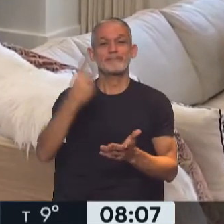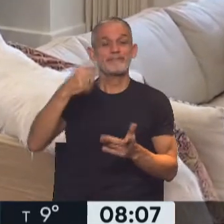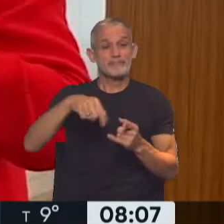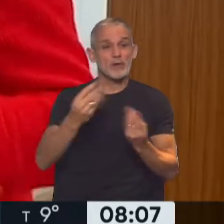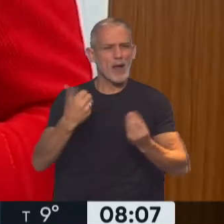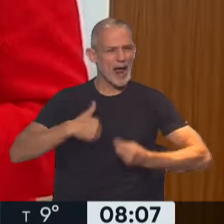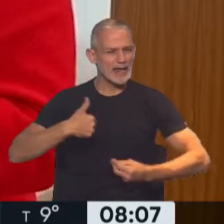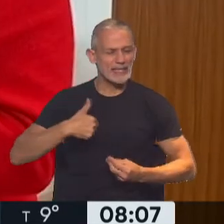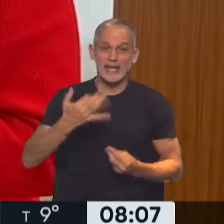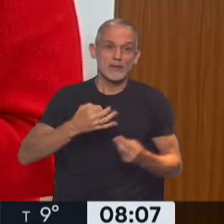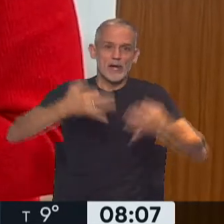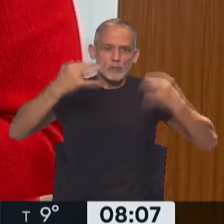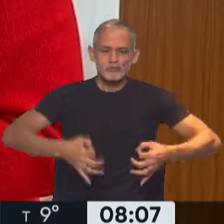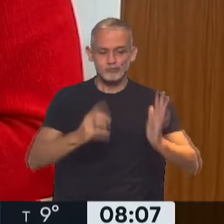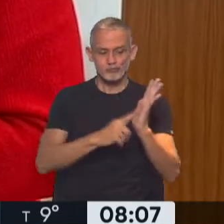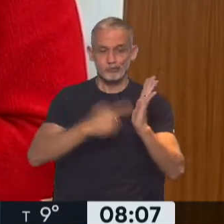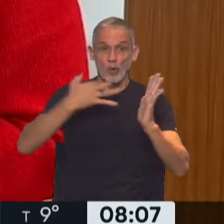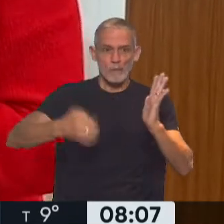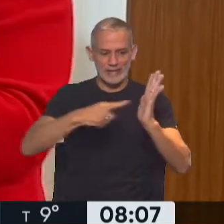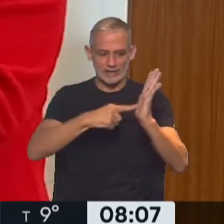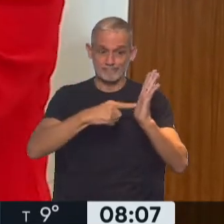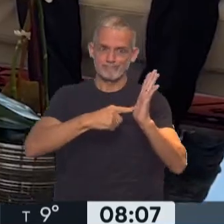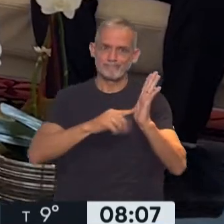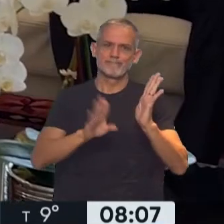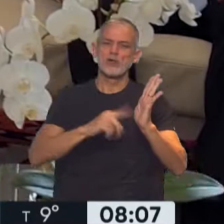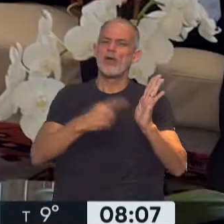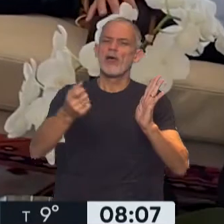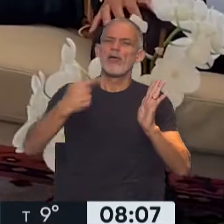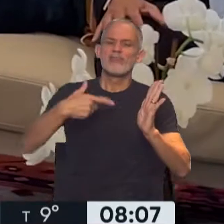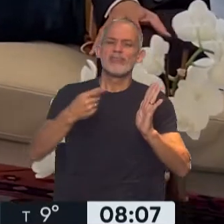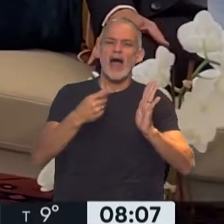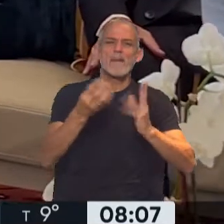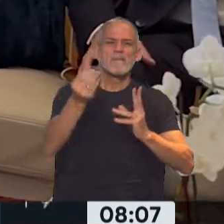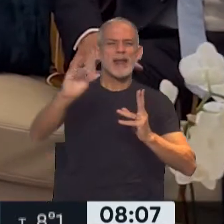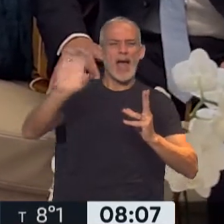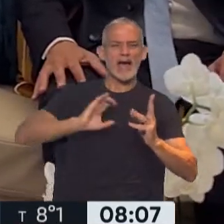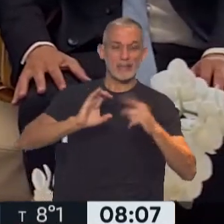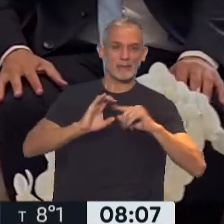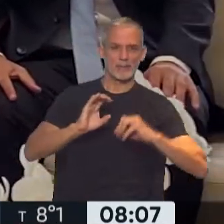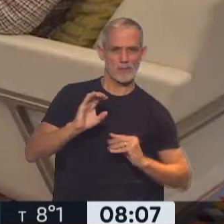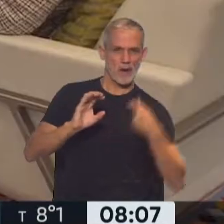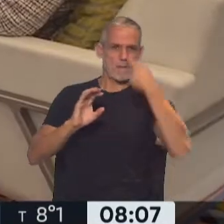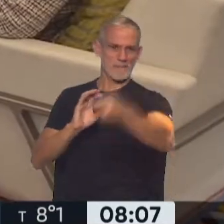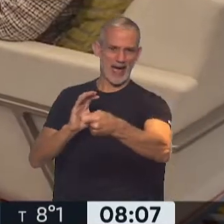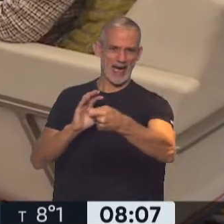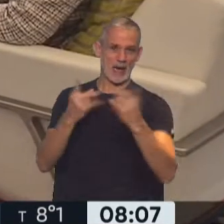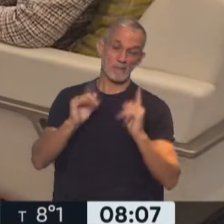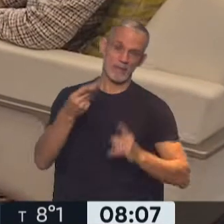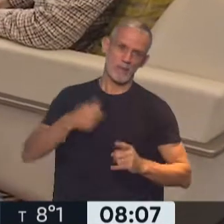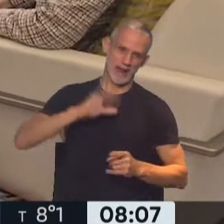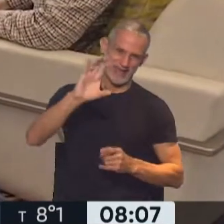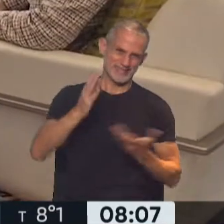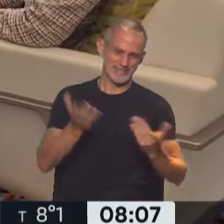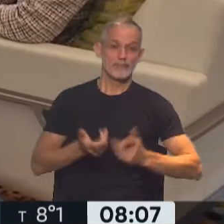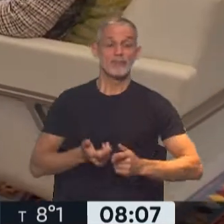Argentina la tiene que cumplir porque eso va a permitir que te den unos fondos para que después les pagues al FMI. Que es lo que habíamos